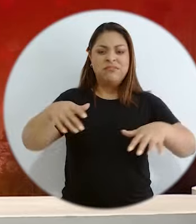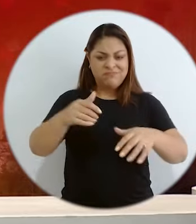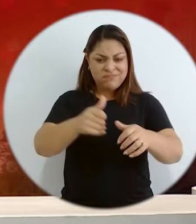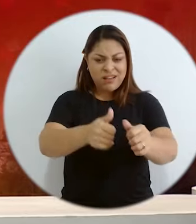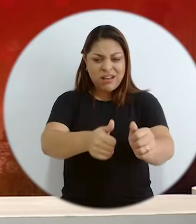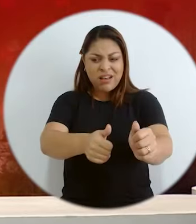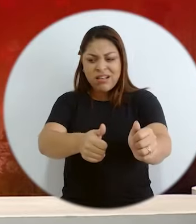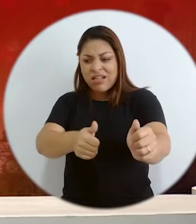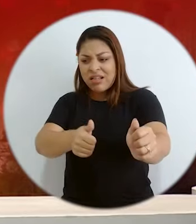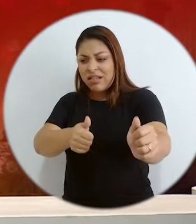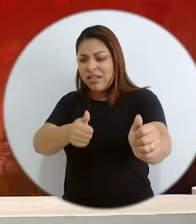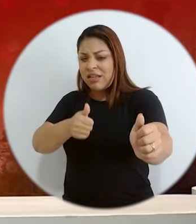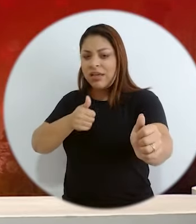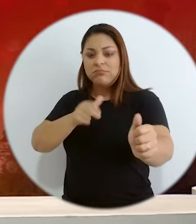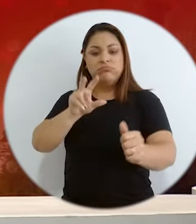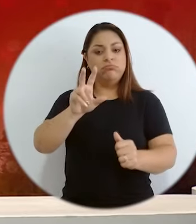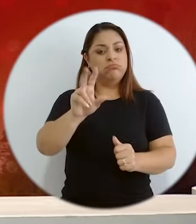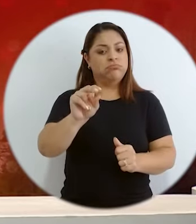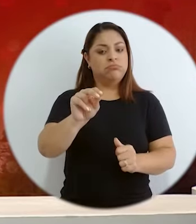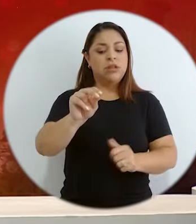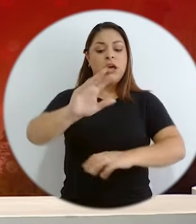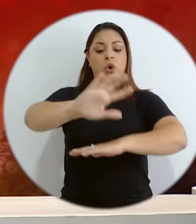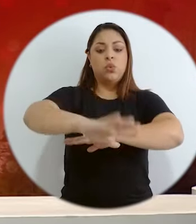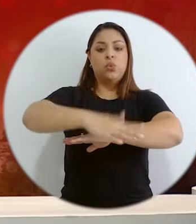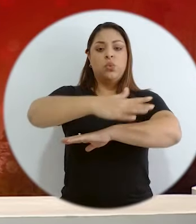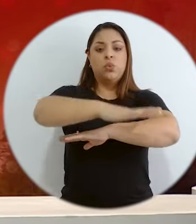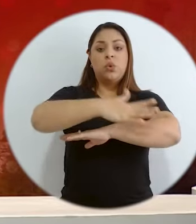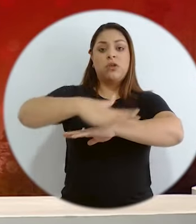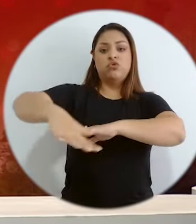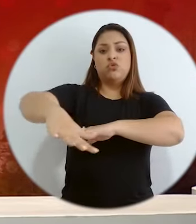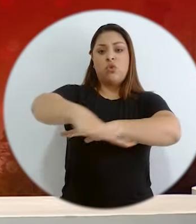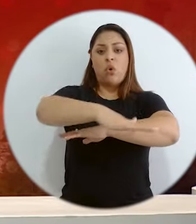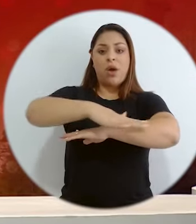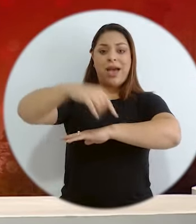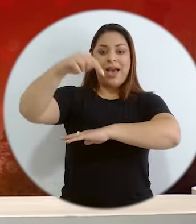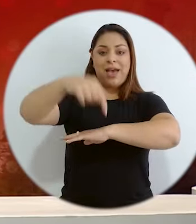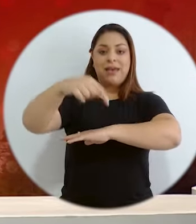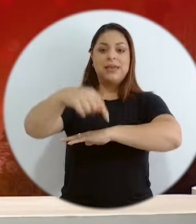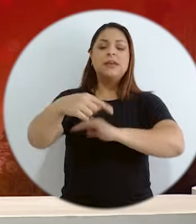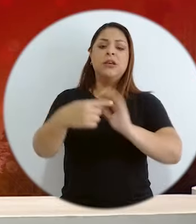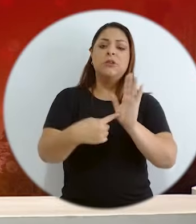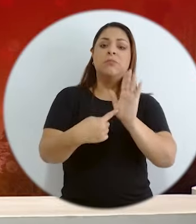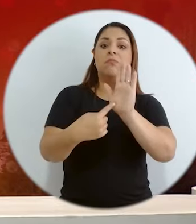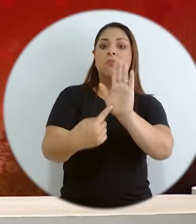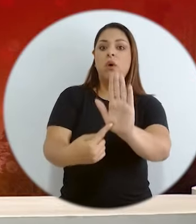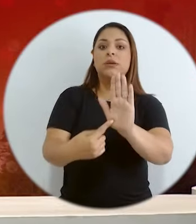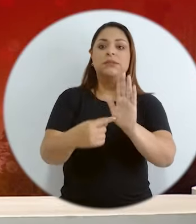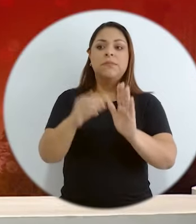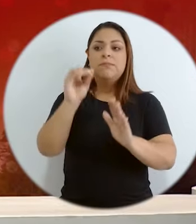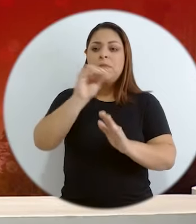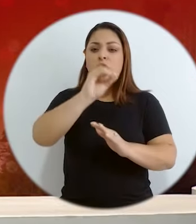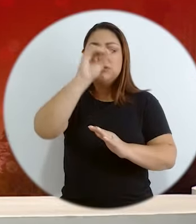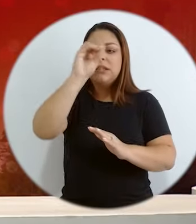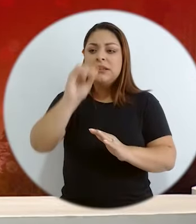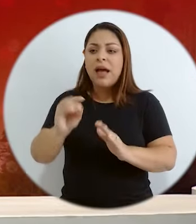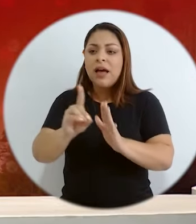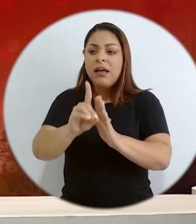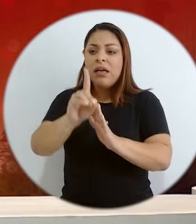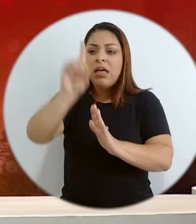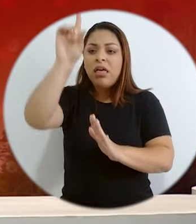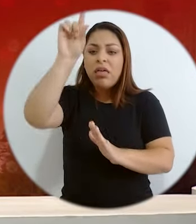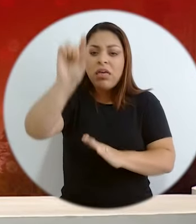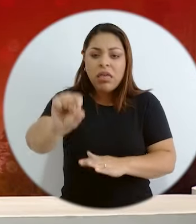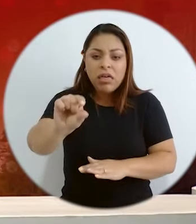rezagados, las zonas costeras nuestras normalmente muestran los indicadores más bajos de desarrollo